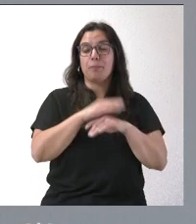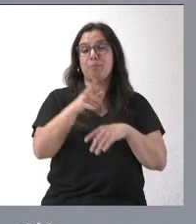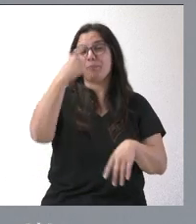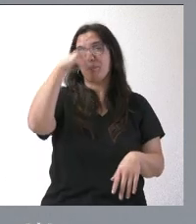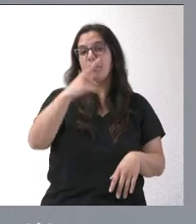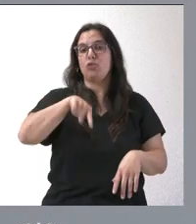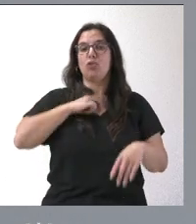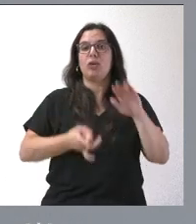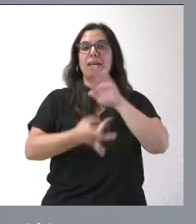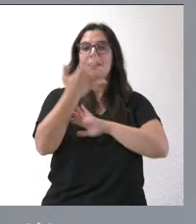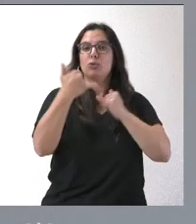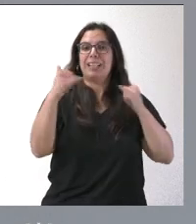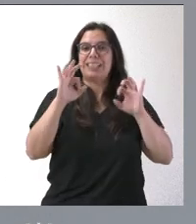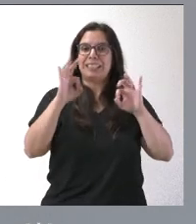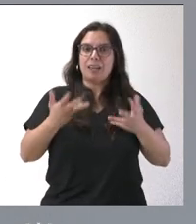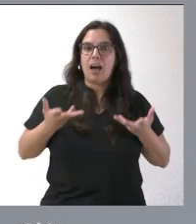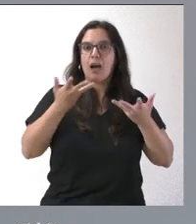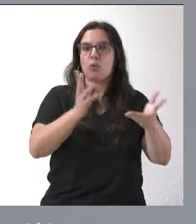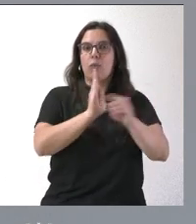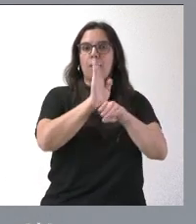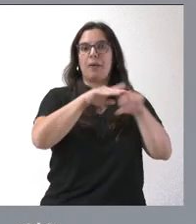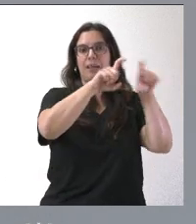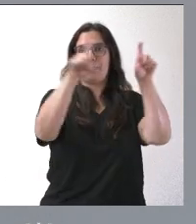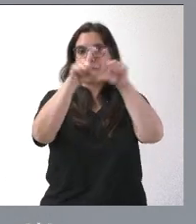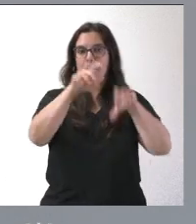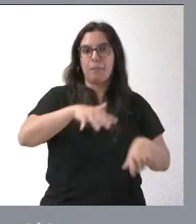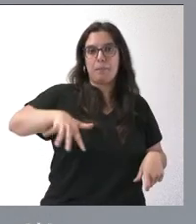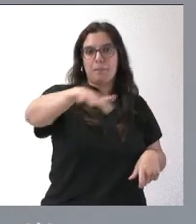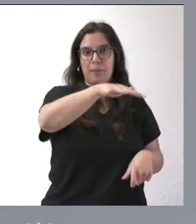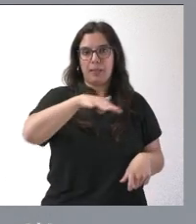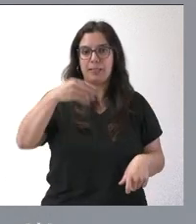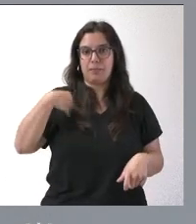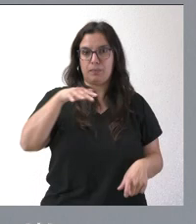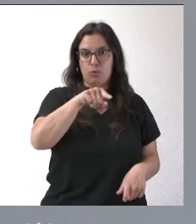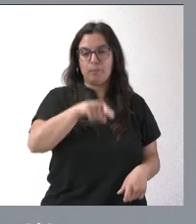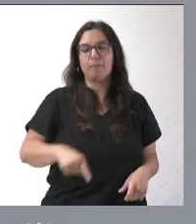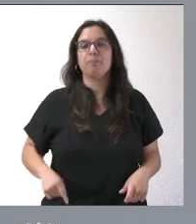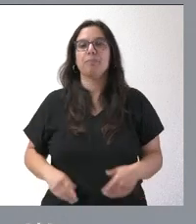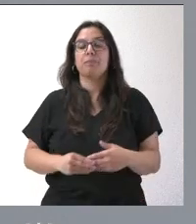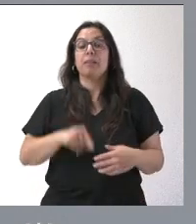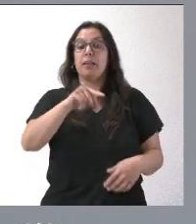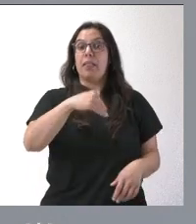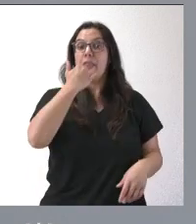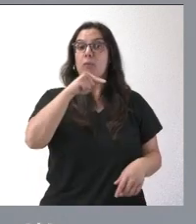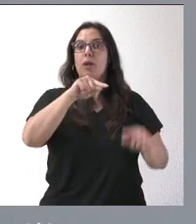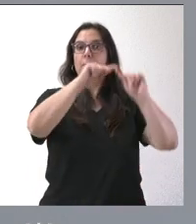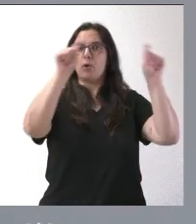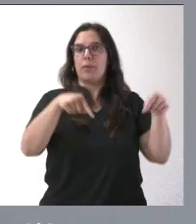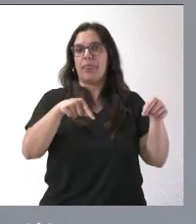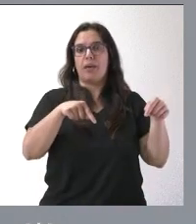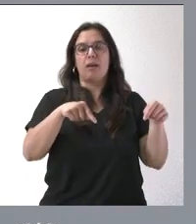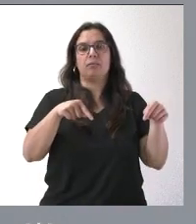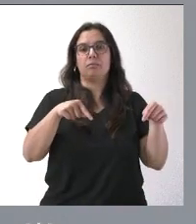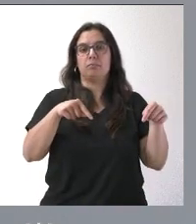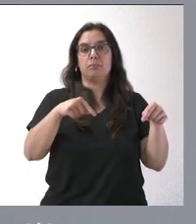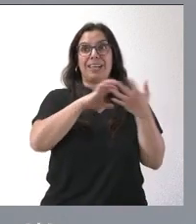creamos una línea específica de ayuda a empresas que estaban ubicadas en esa zona. Zamora fue la provincia de Castilla y León que más se